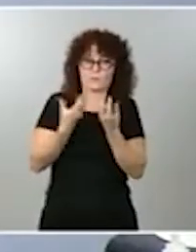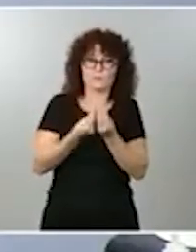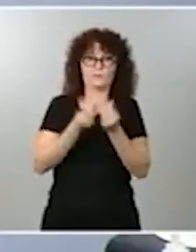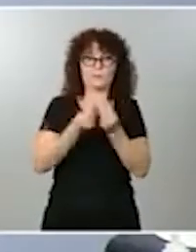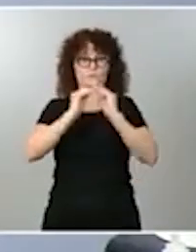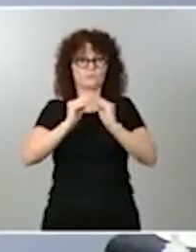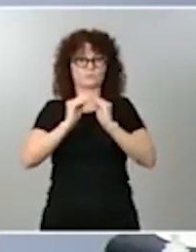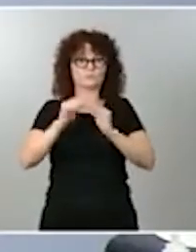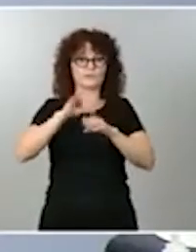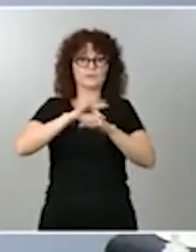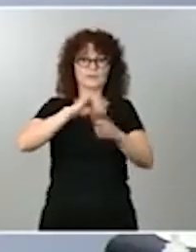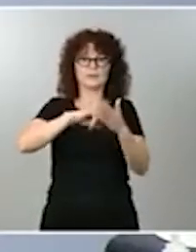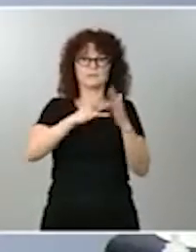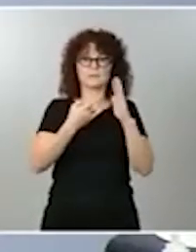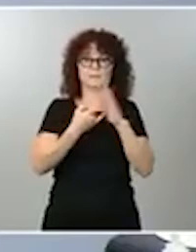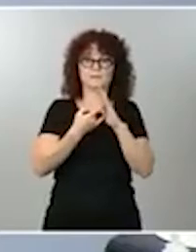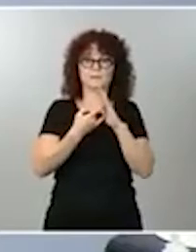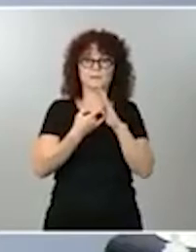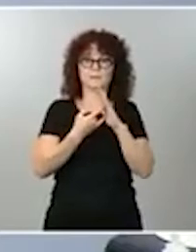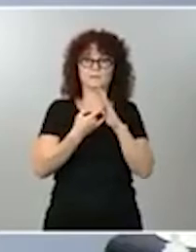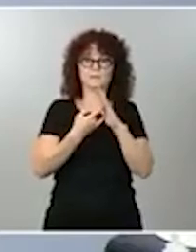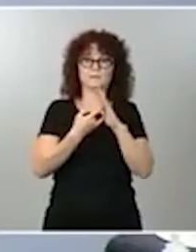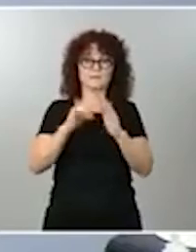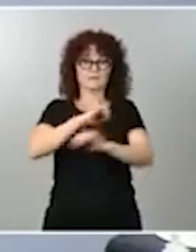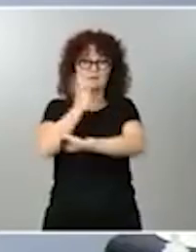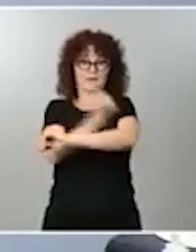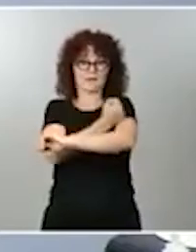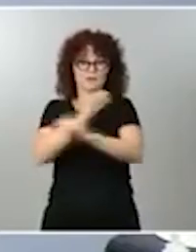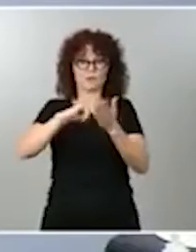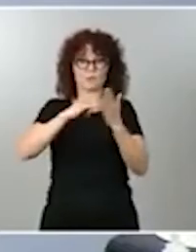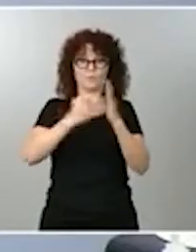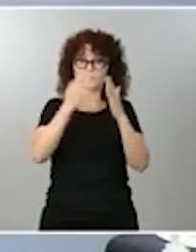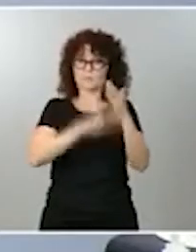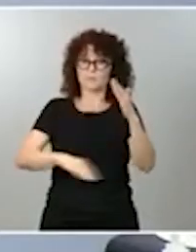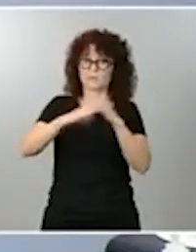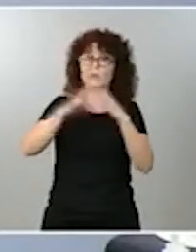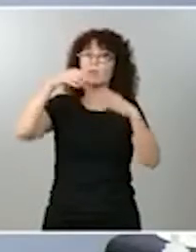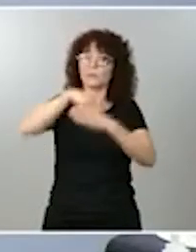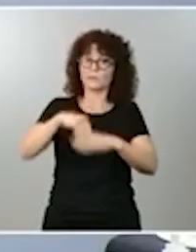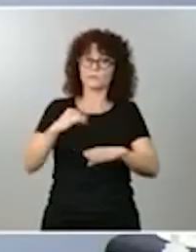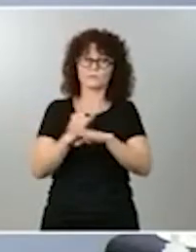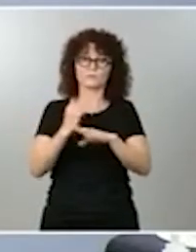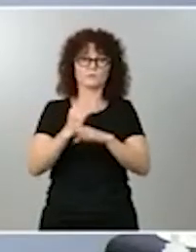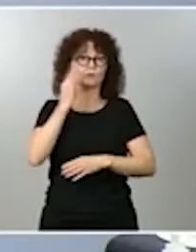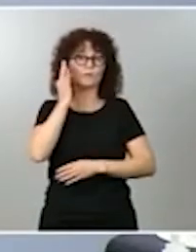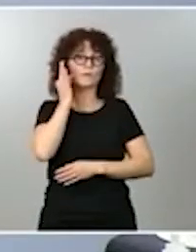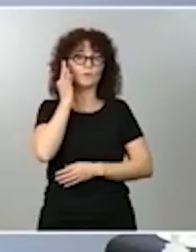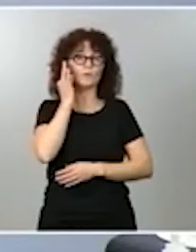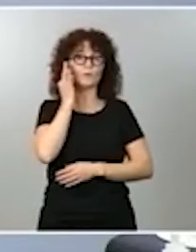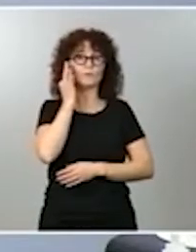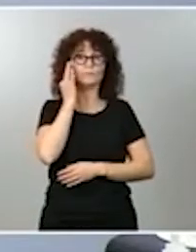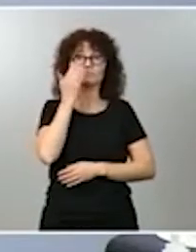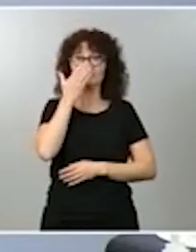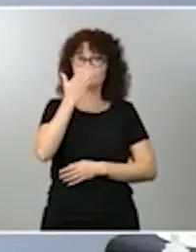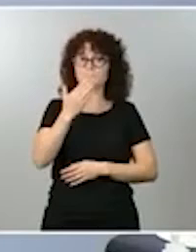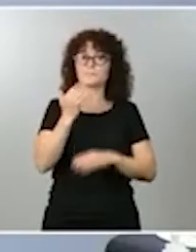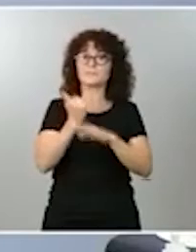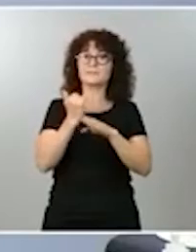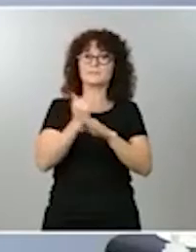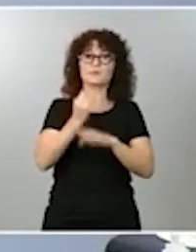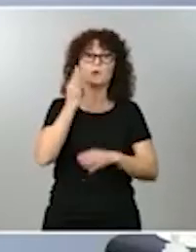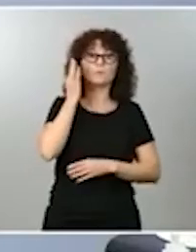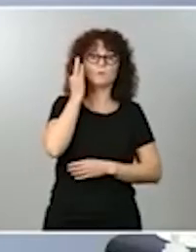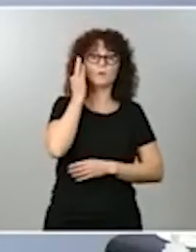técnicas, también en el registro de los planes de igualdad que va a tener el Instituto de la Mujer. Yo creo que el Instituto de la Mujer es una institución